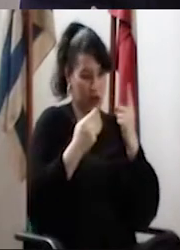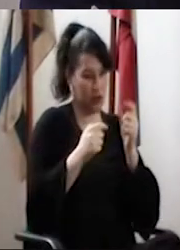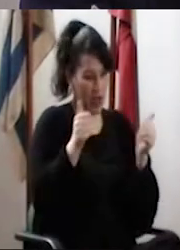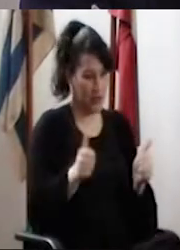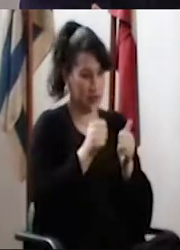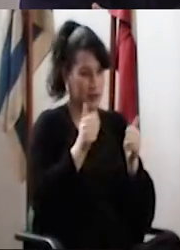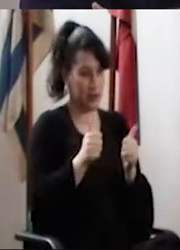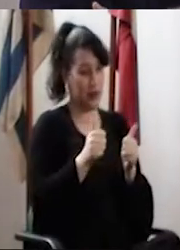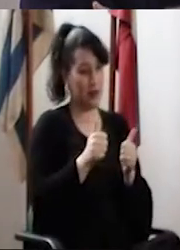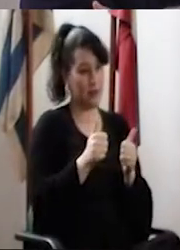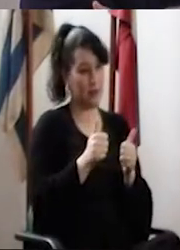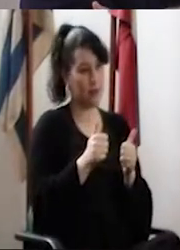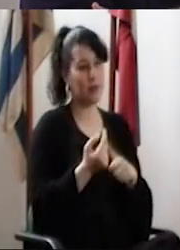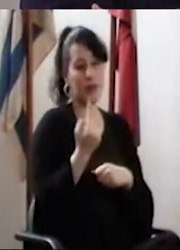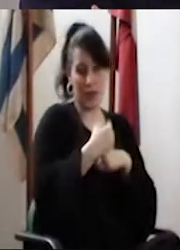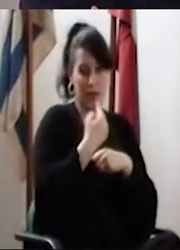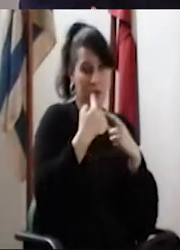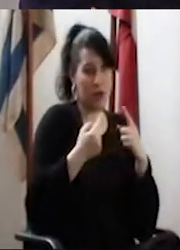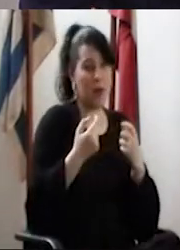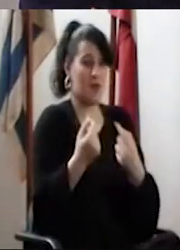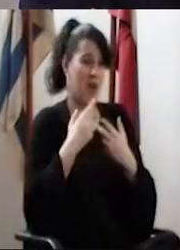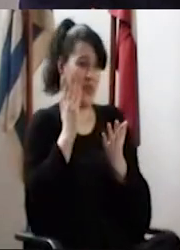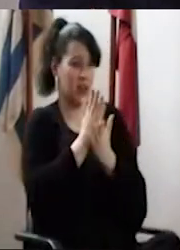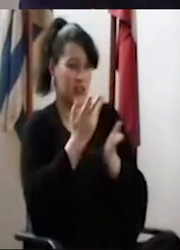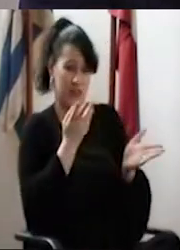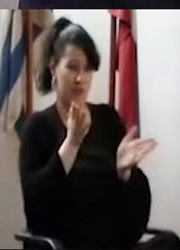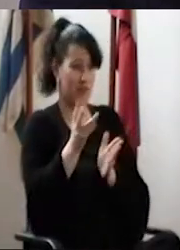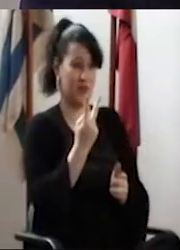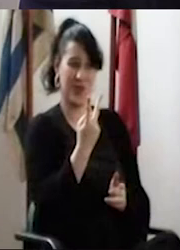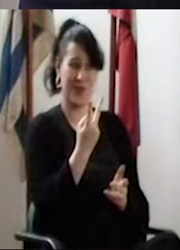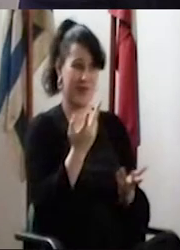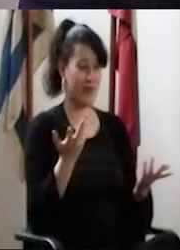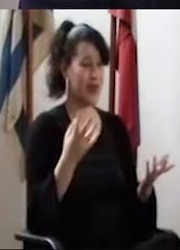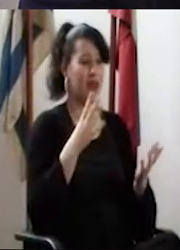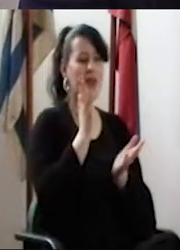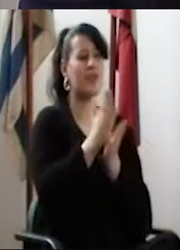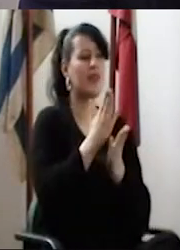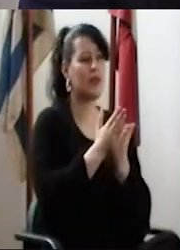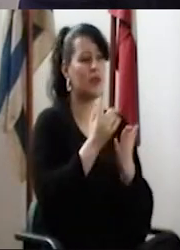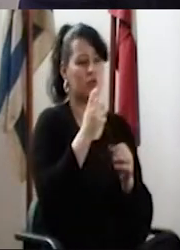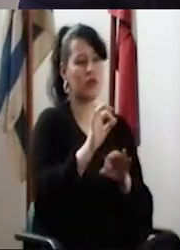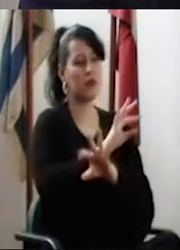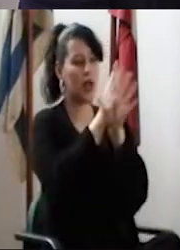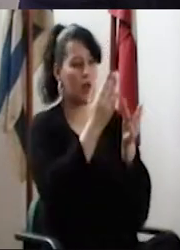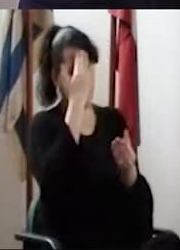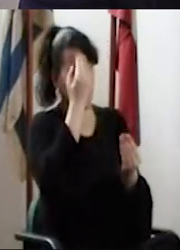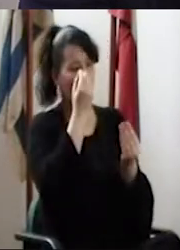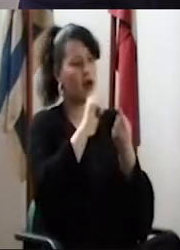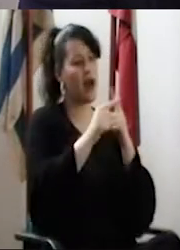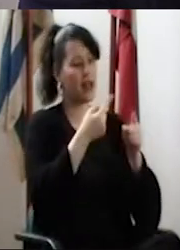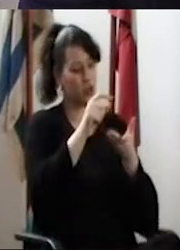pero también de derechos. El derecho a tener claro